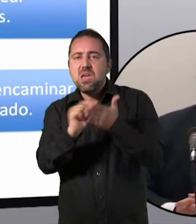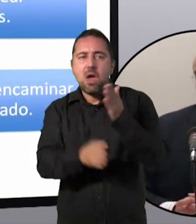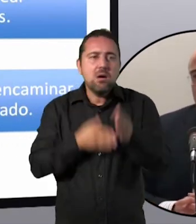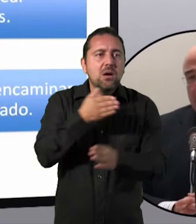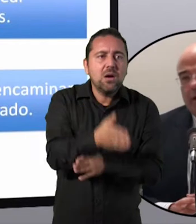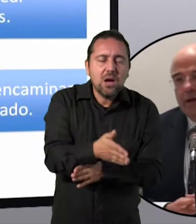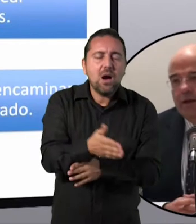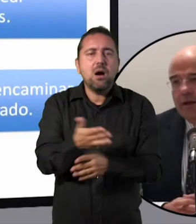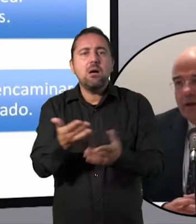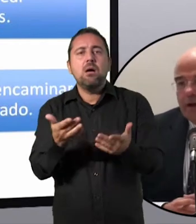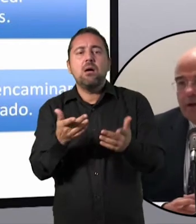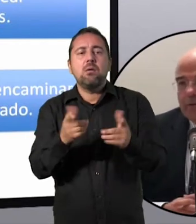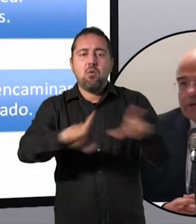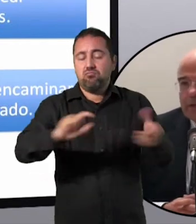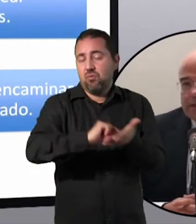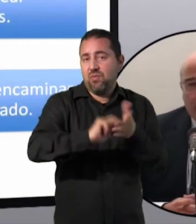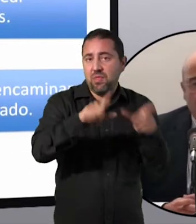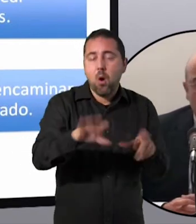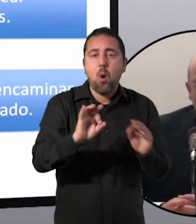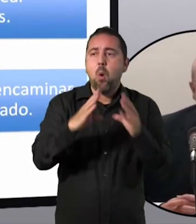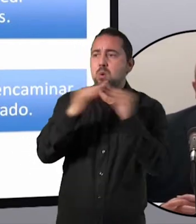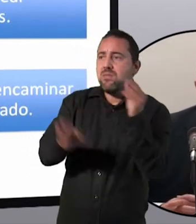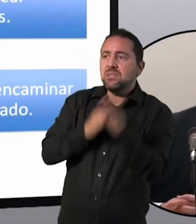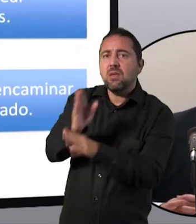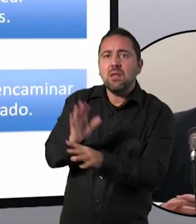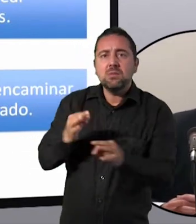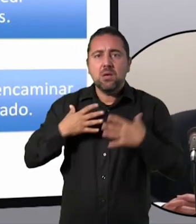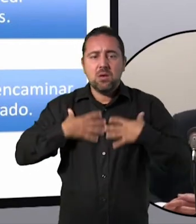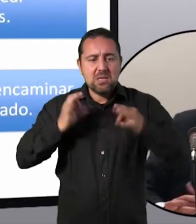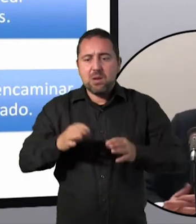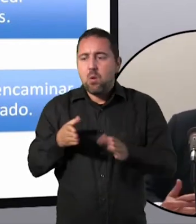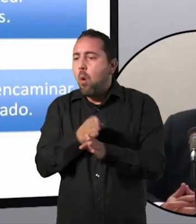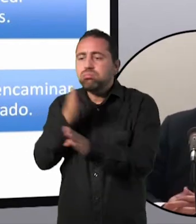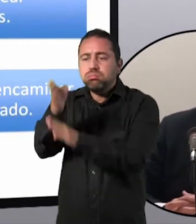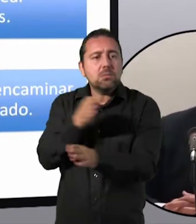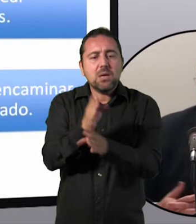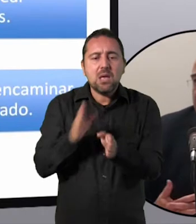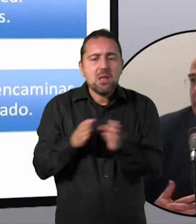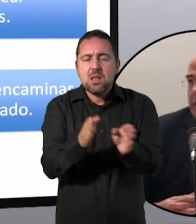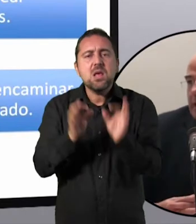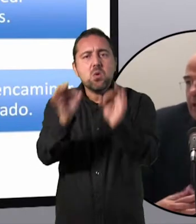la universidad siempre por el mismo camino. Hay que, bueno,